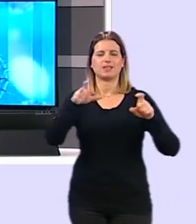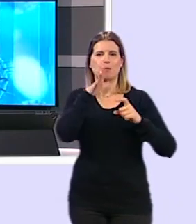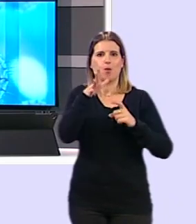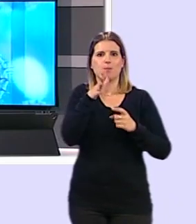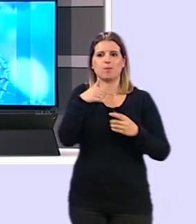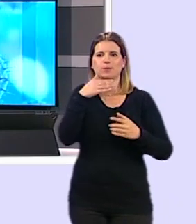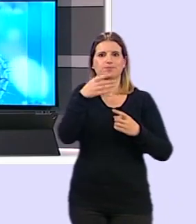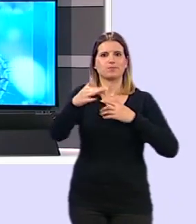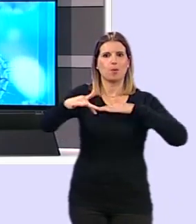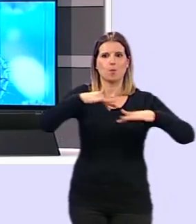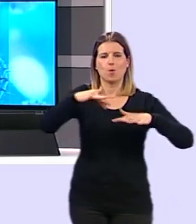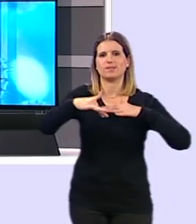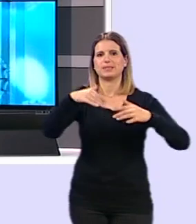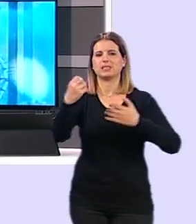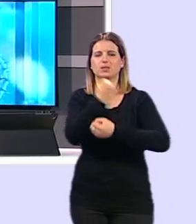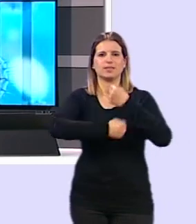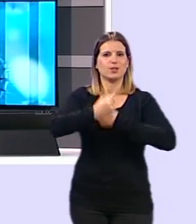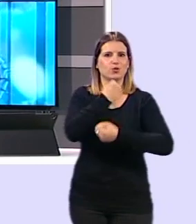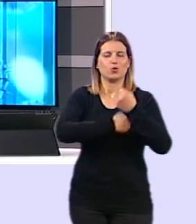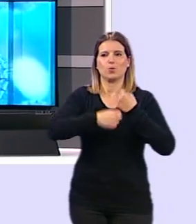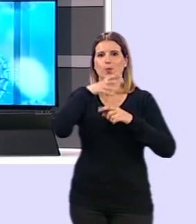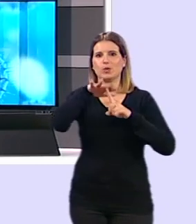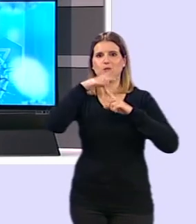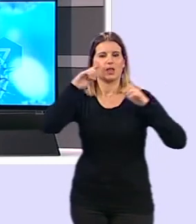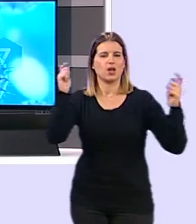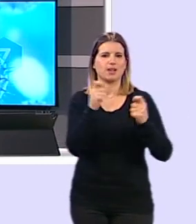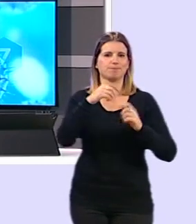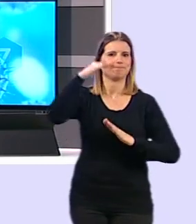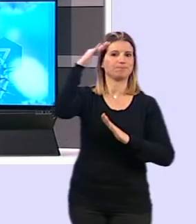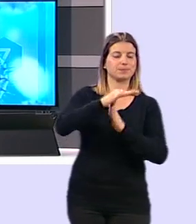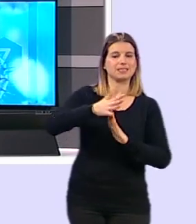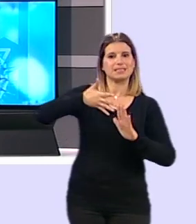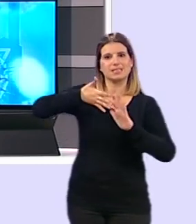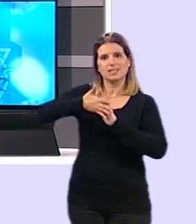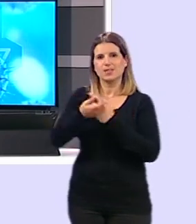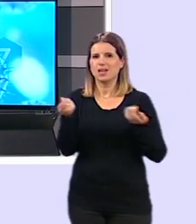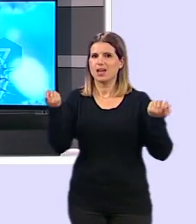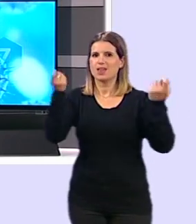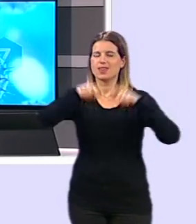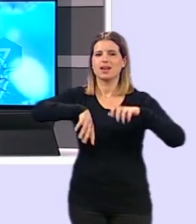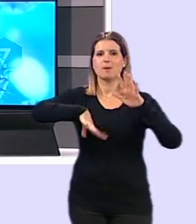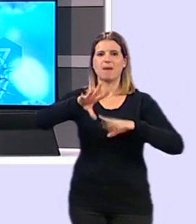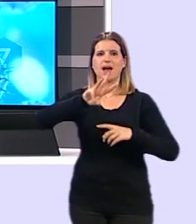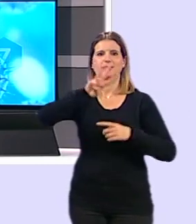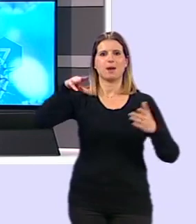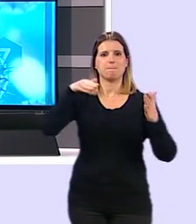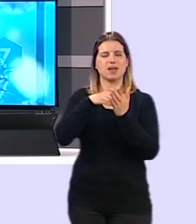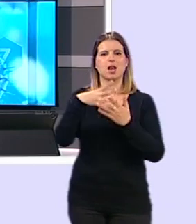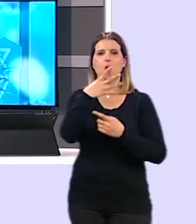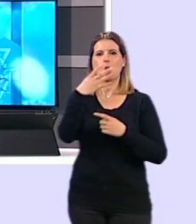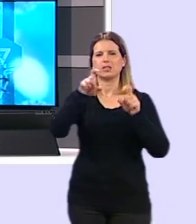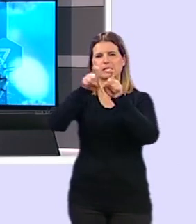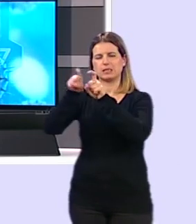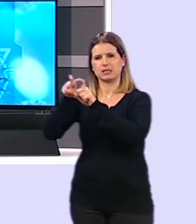de la actividad económica tras la declaración del estado de alarma se ha traducido en el cierre de más de 3.400 empresas de la